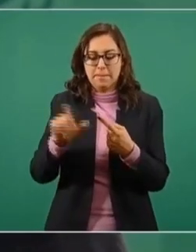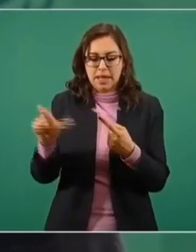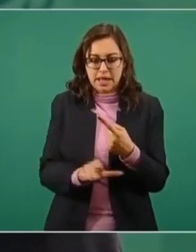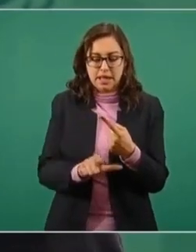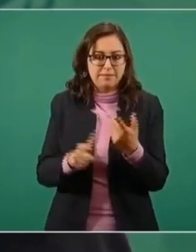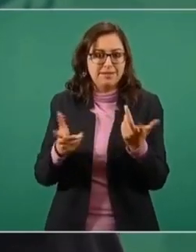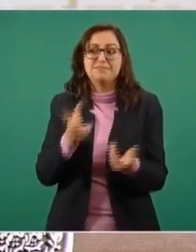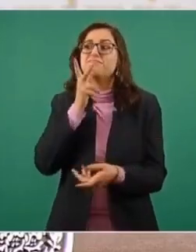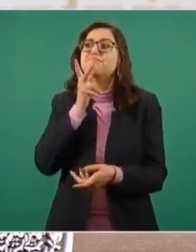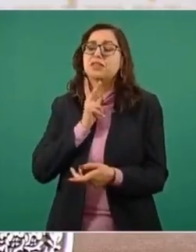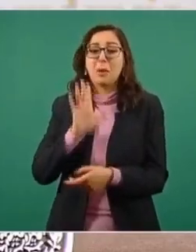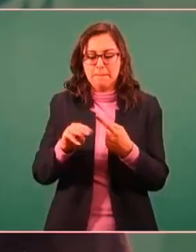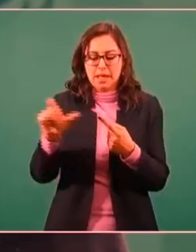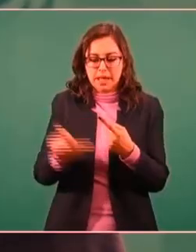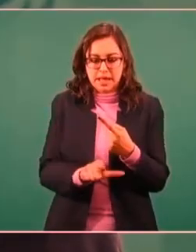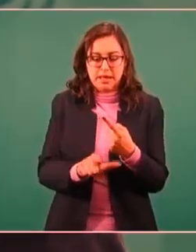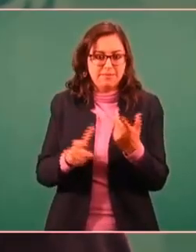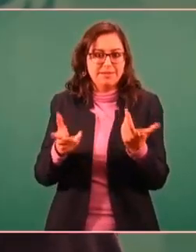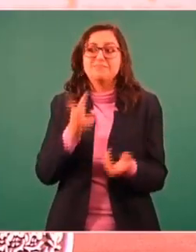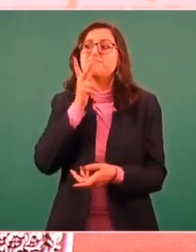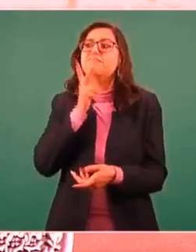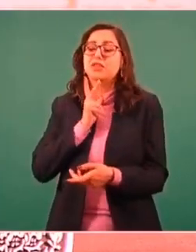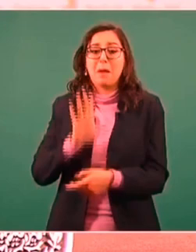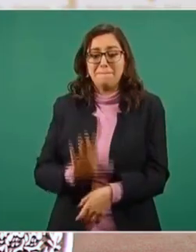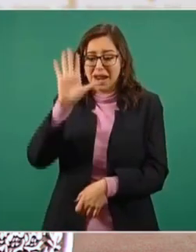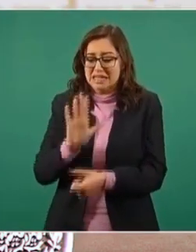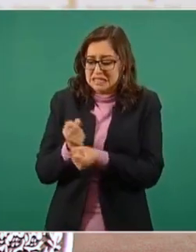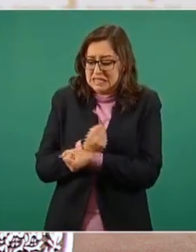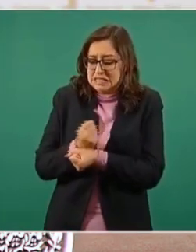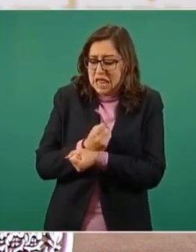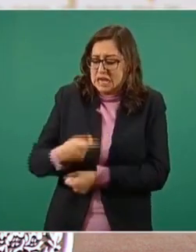Petróleo es la sangre de México, petróleo es la sangre de México.